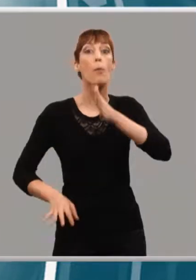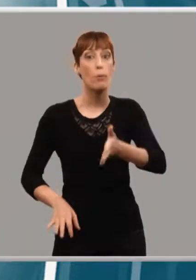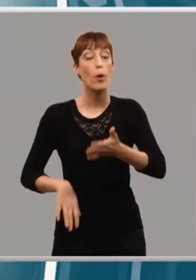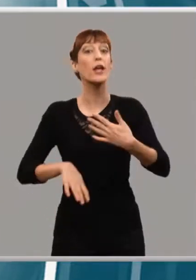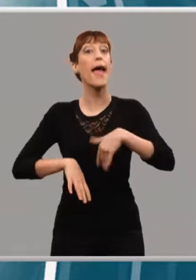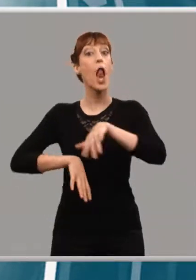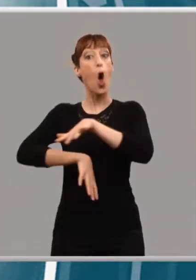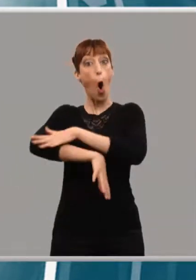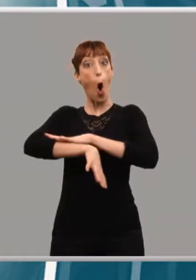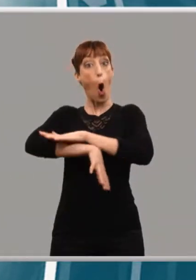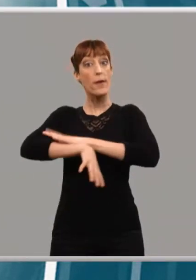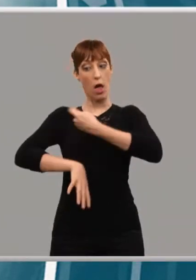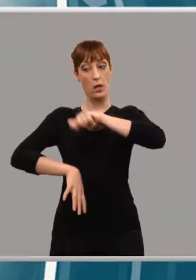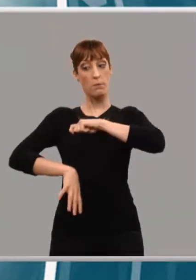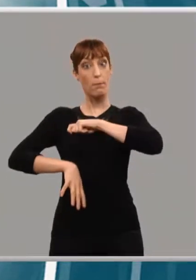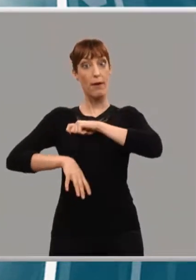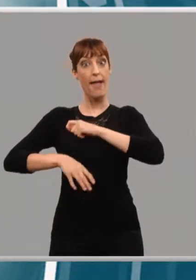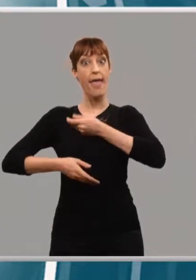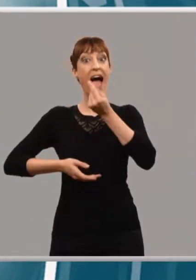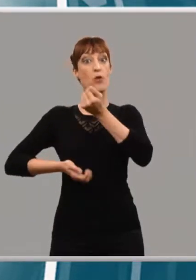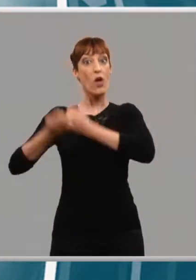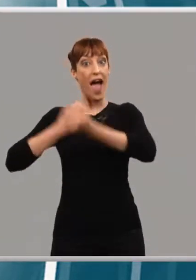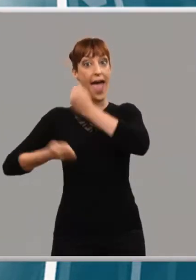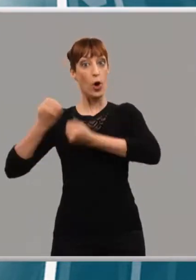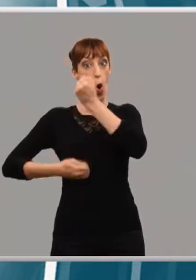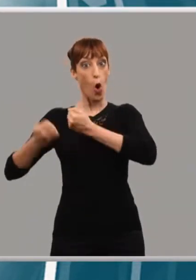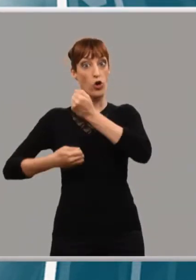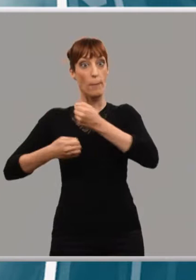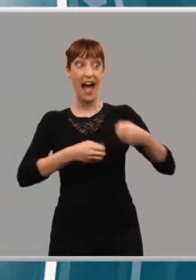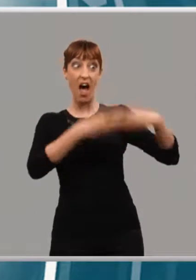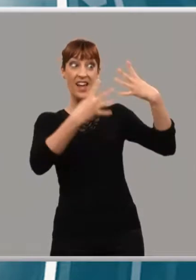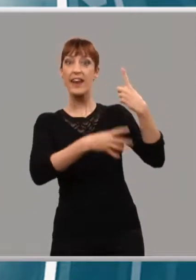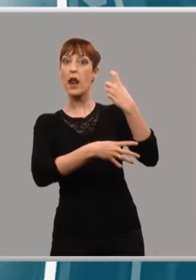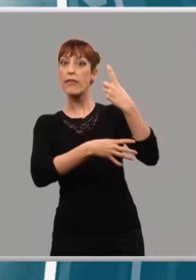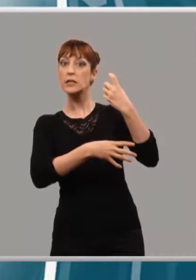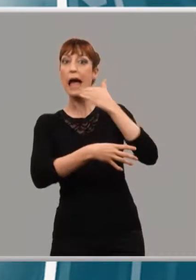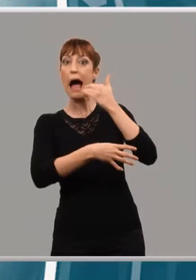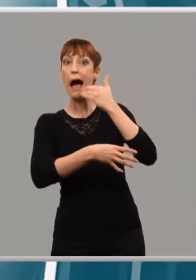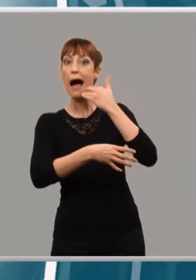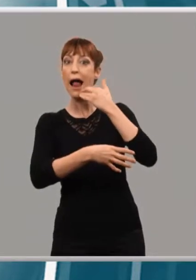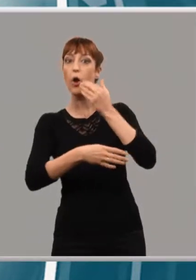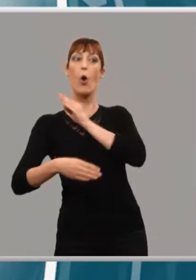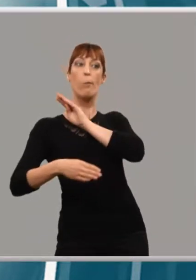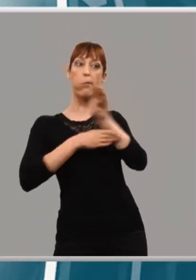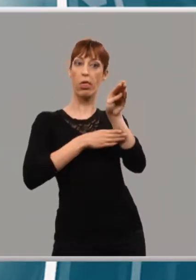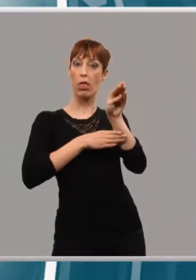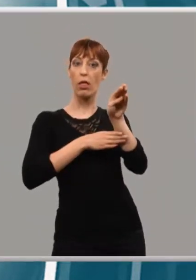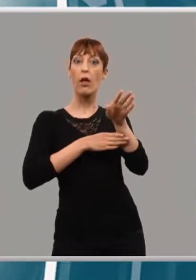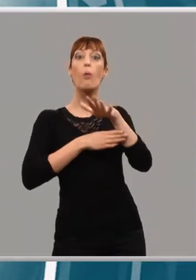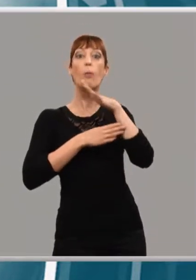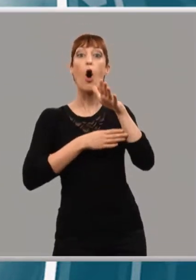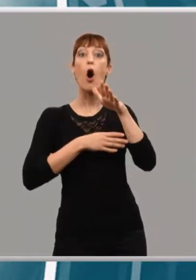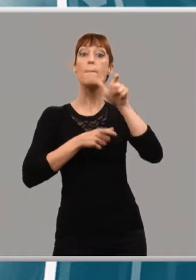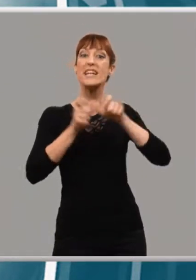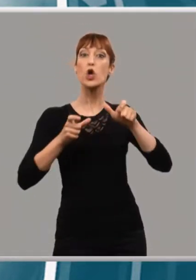solicitarse ya por parte de las comunidades de vecinos afectadas. Se calcula que en La Rioja, dos de cada tres ciudadanos